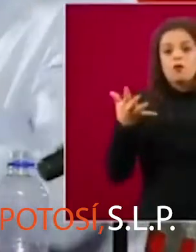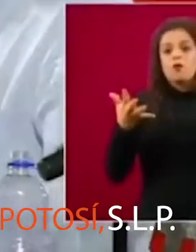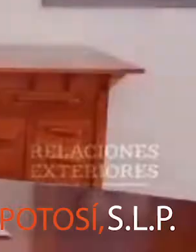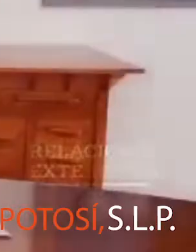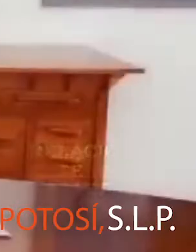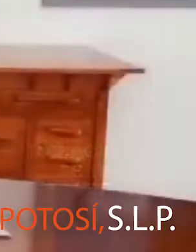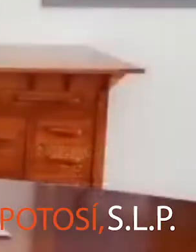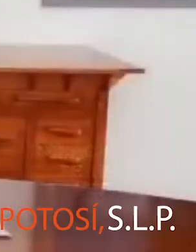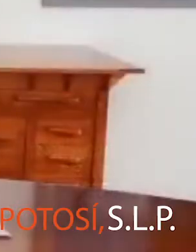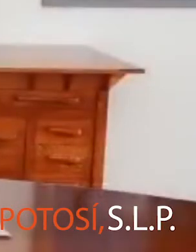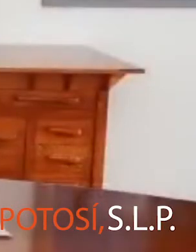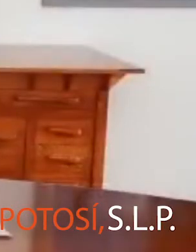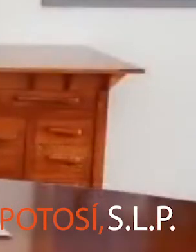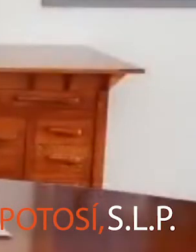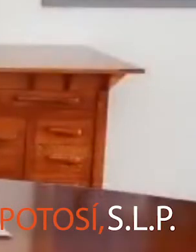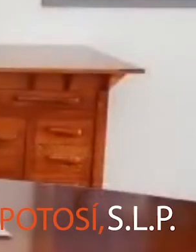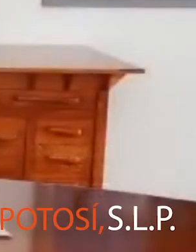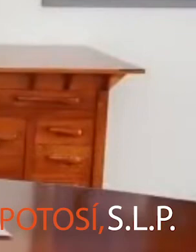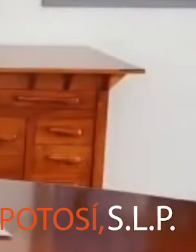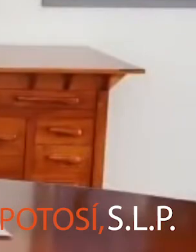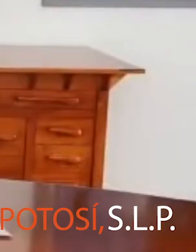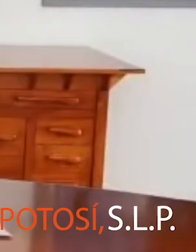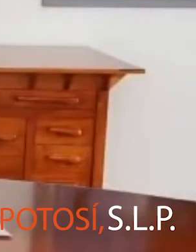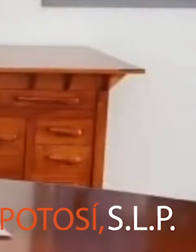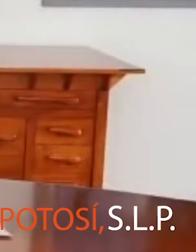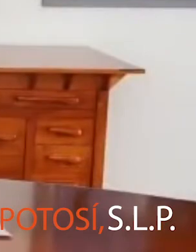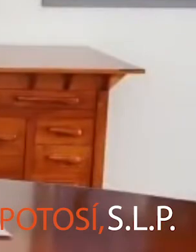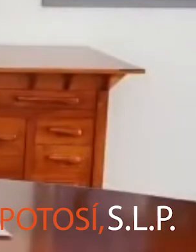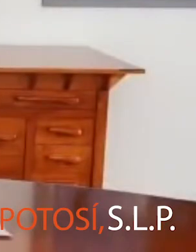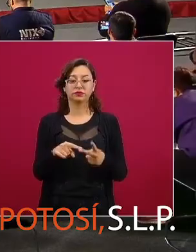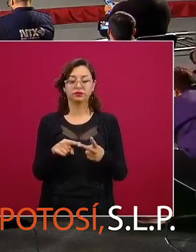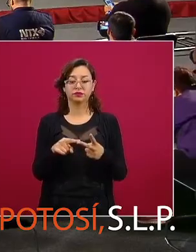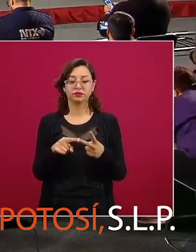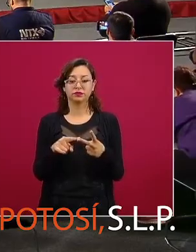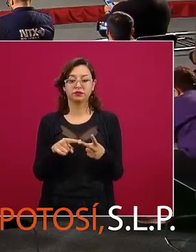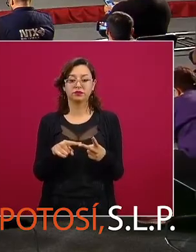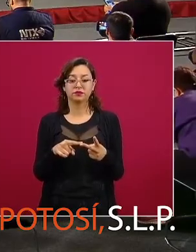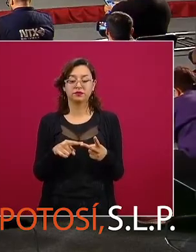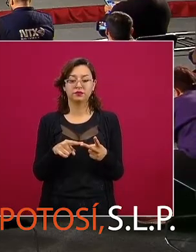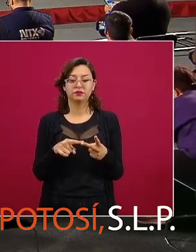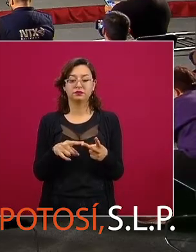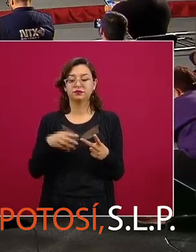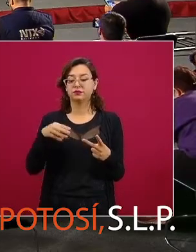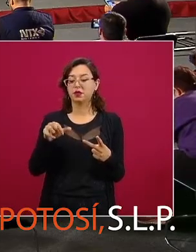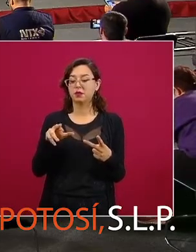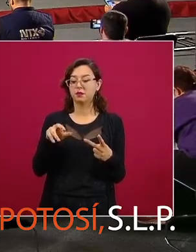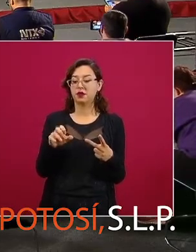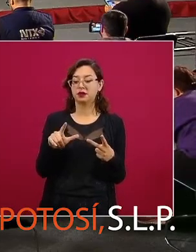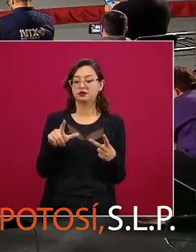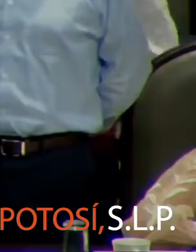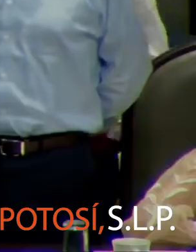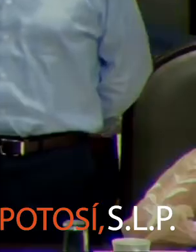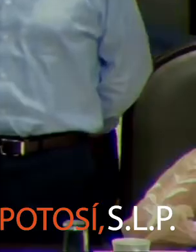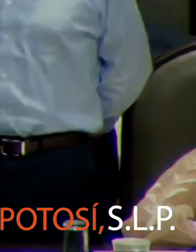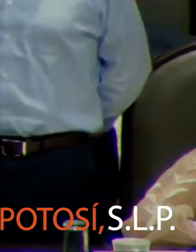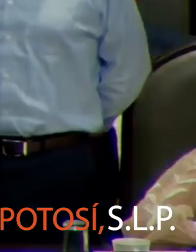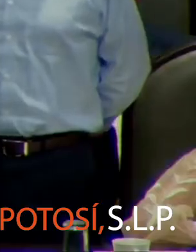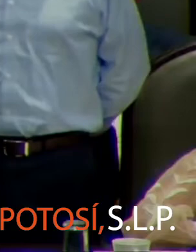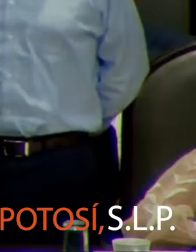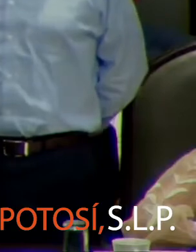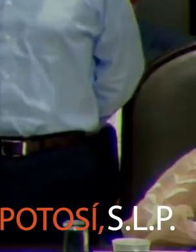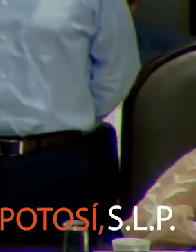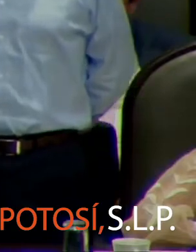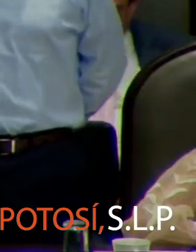Ramírez del secretario de Relaciones Exteriores, Marcelo Ebrat, del presidente Andrés Manuel López Obrador, de la